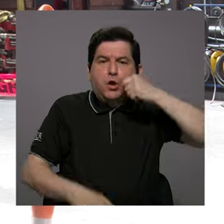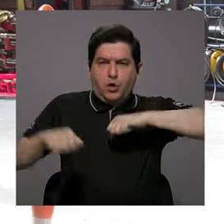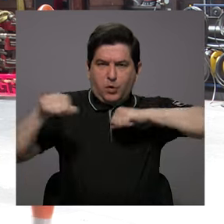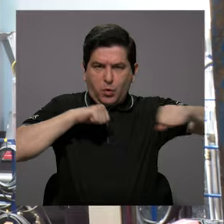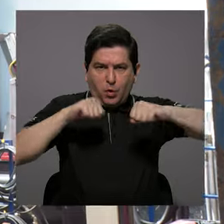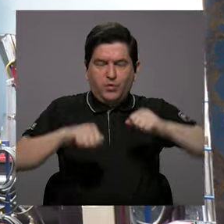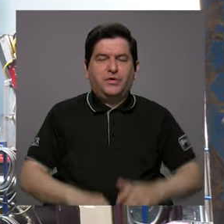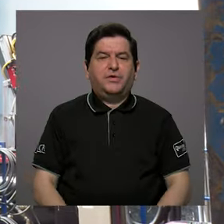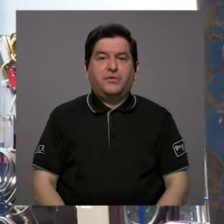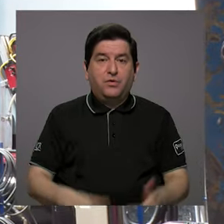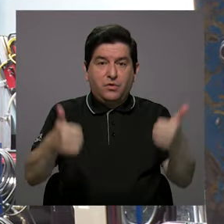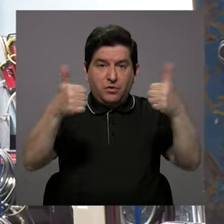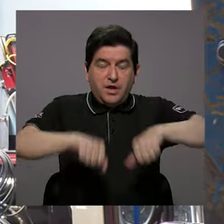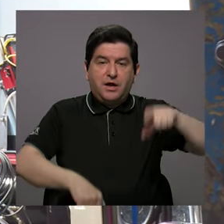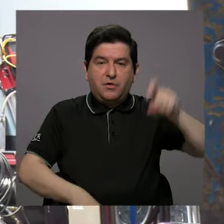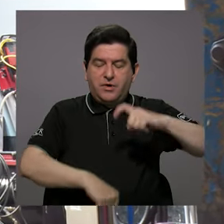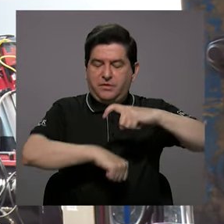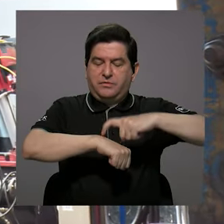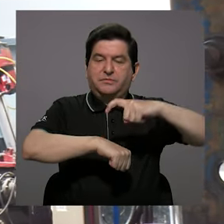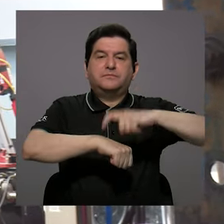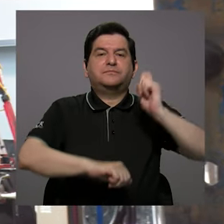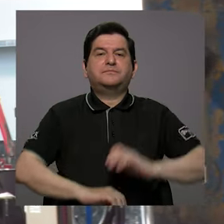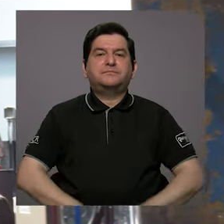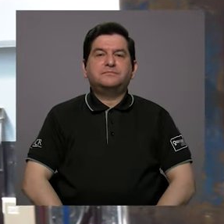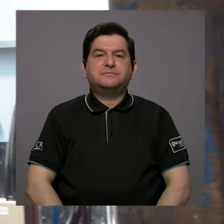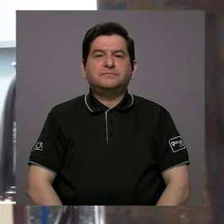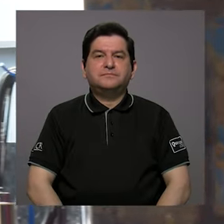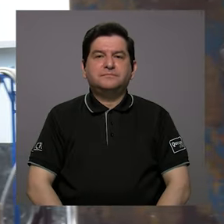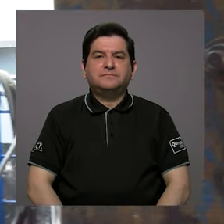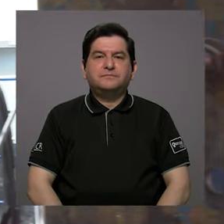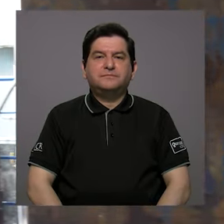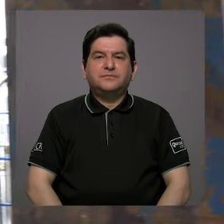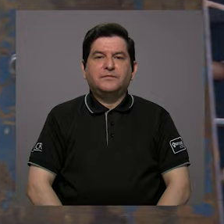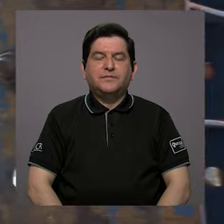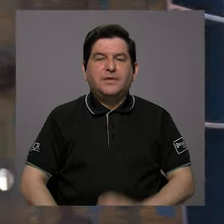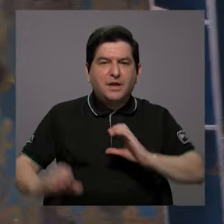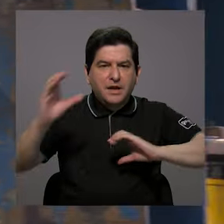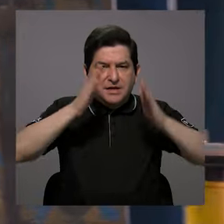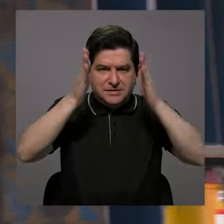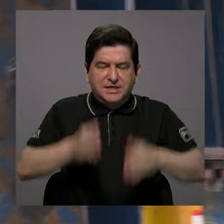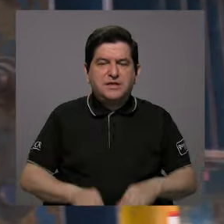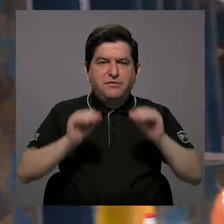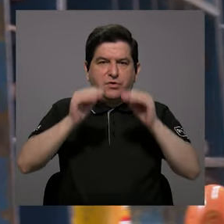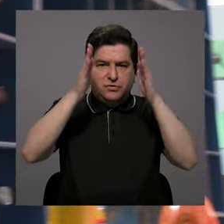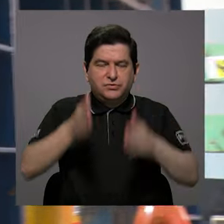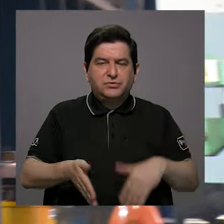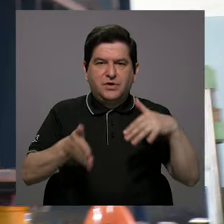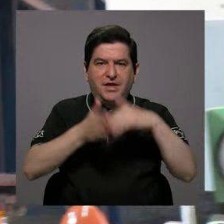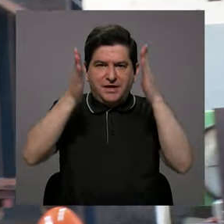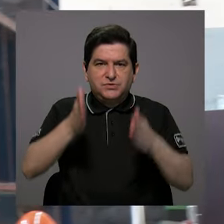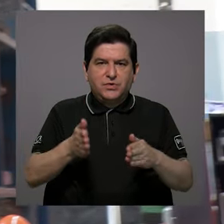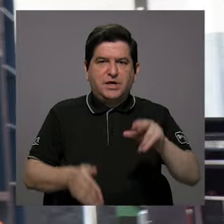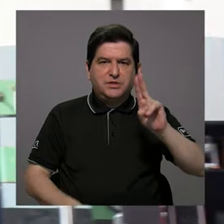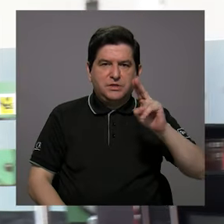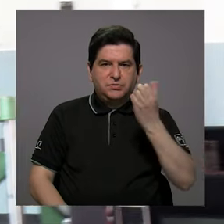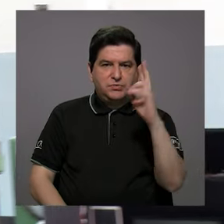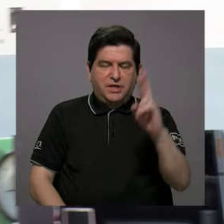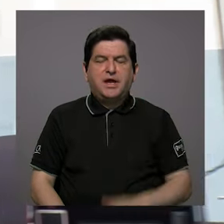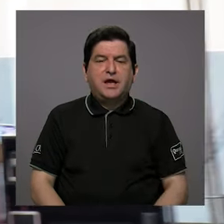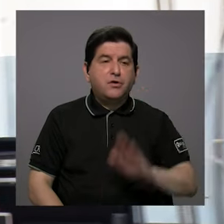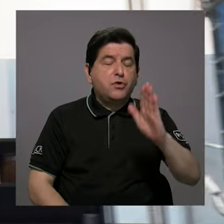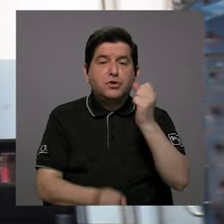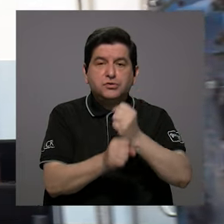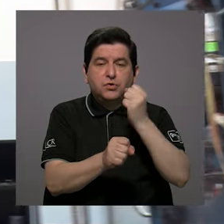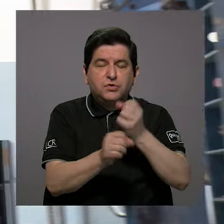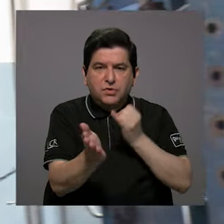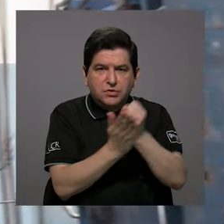sísmico, según las necesidades del momento. Muchos de los científicos, docentes y estudiantes de la UCR han dedicado